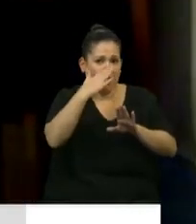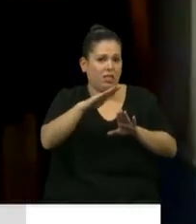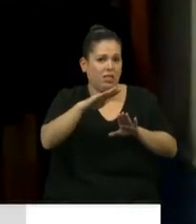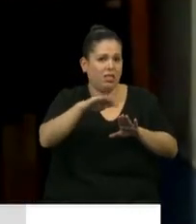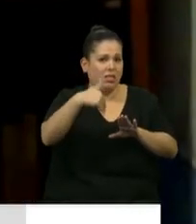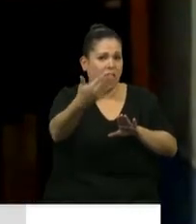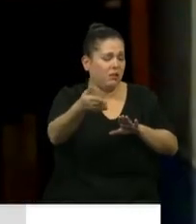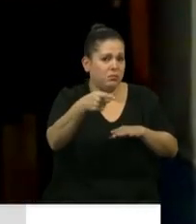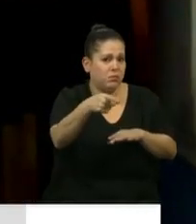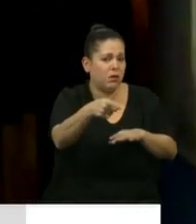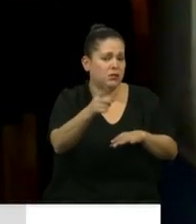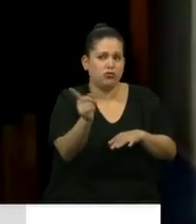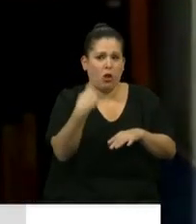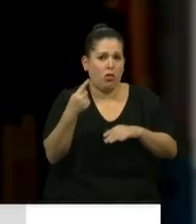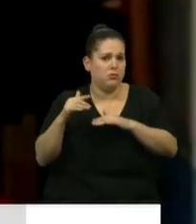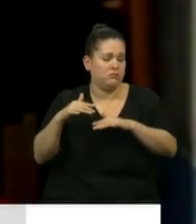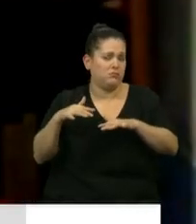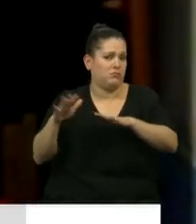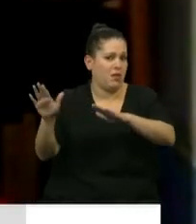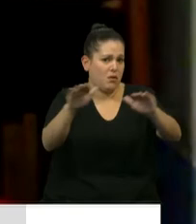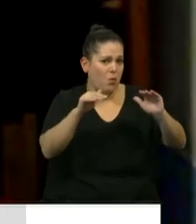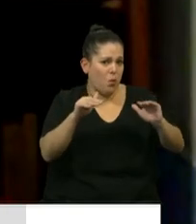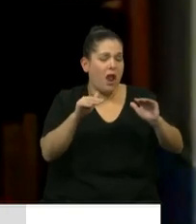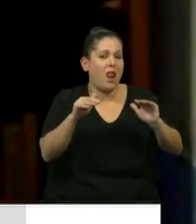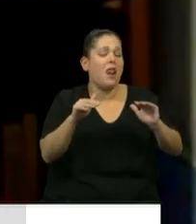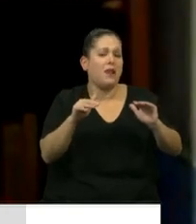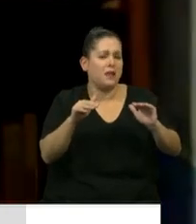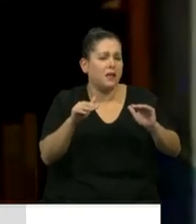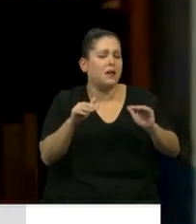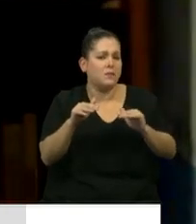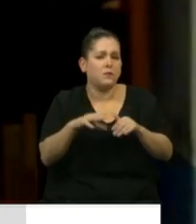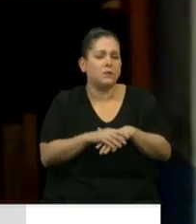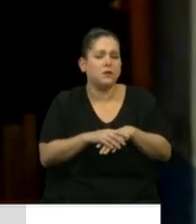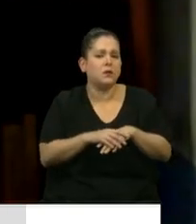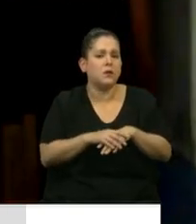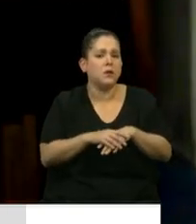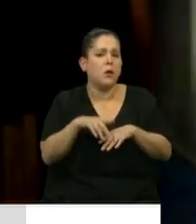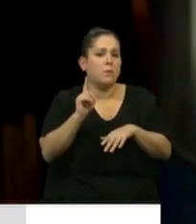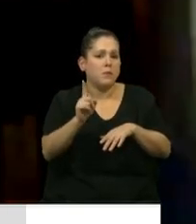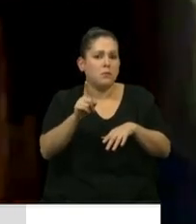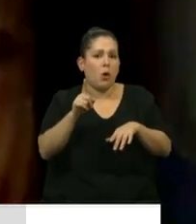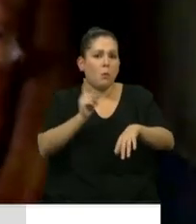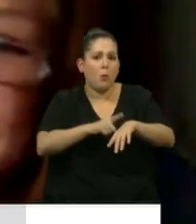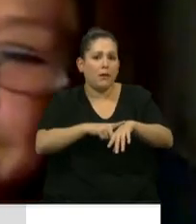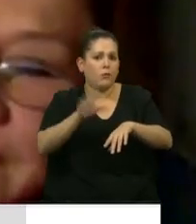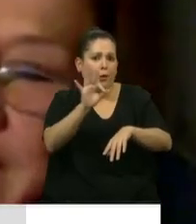argentinos estén en el mismo barco y que ese barco sea el barco de la oportunidad.